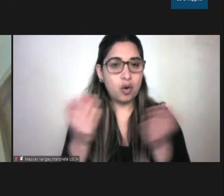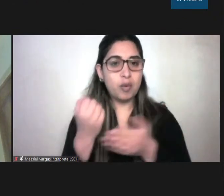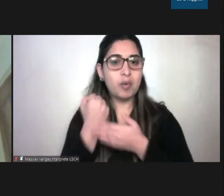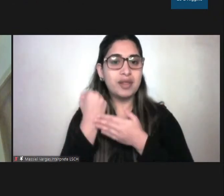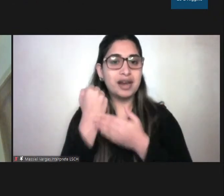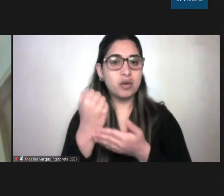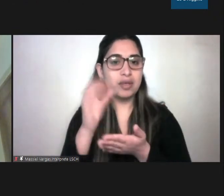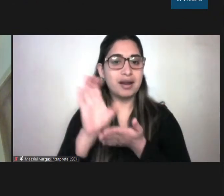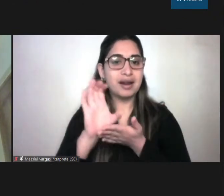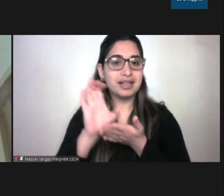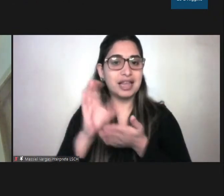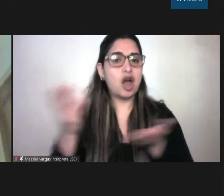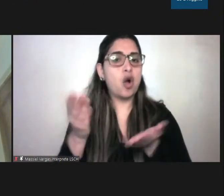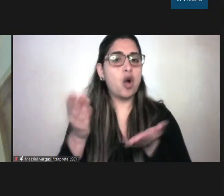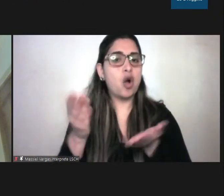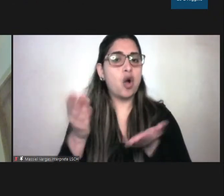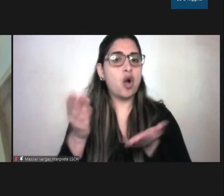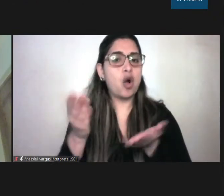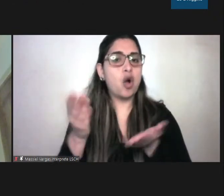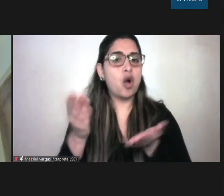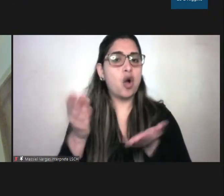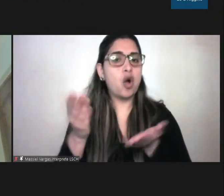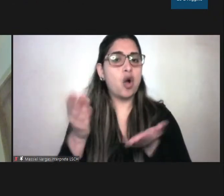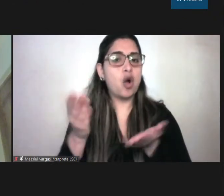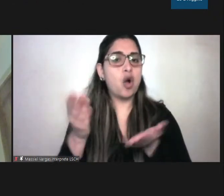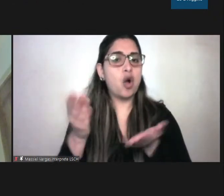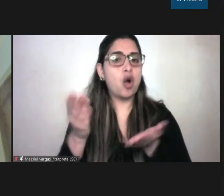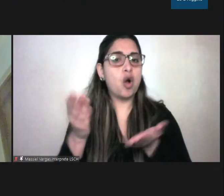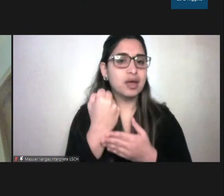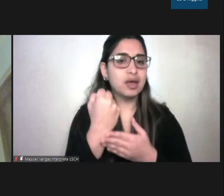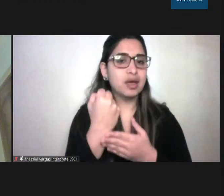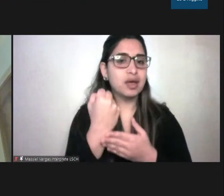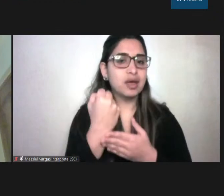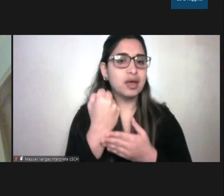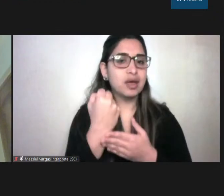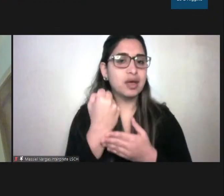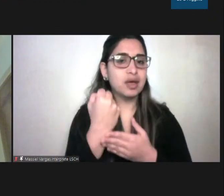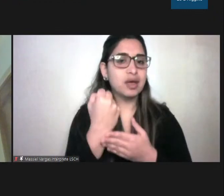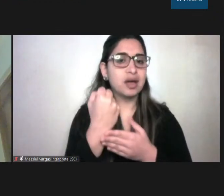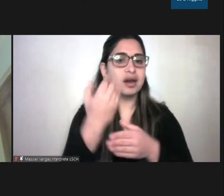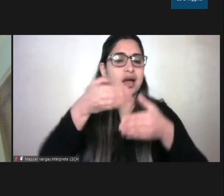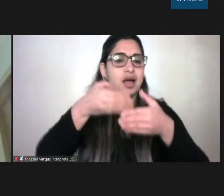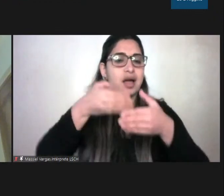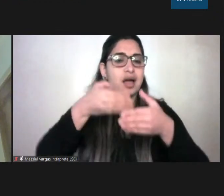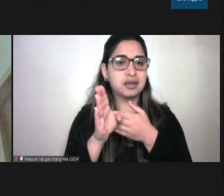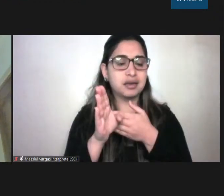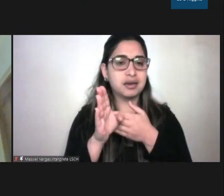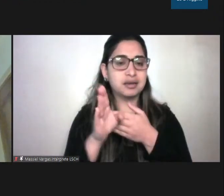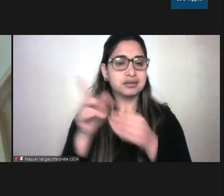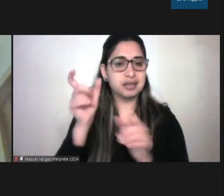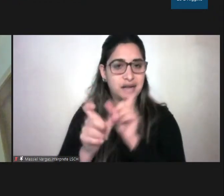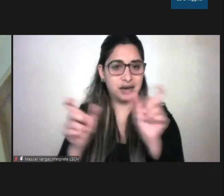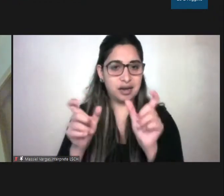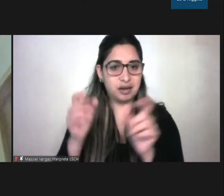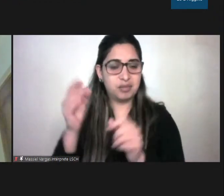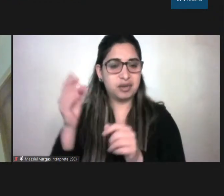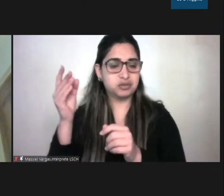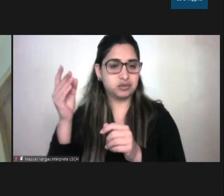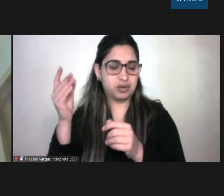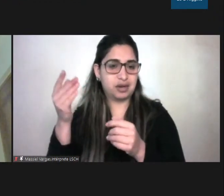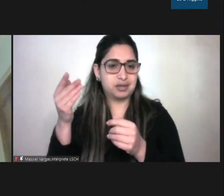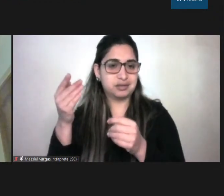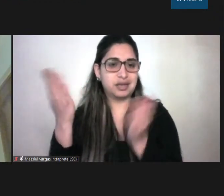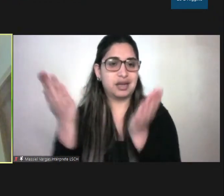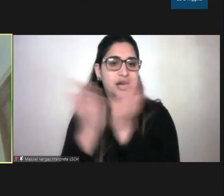estado y cómo debe ayudar el estado para ingresar las personas con discapacidad a la educación superior muchas gracias